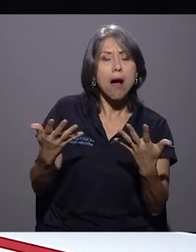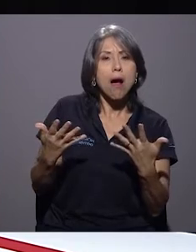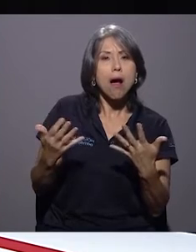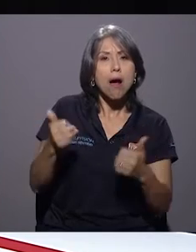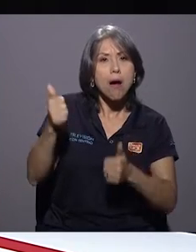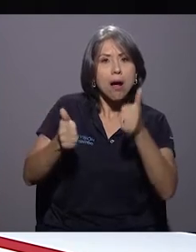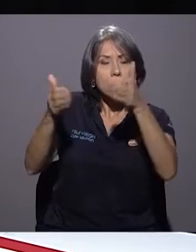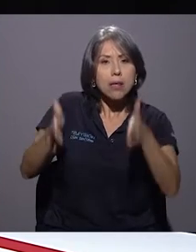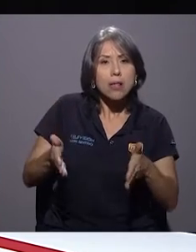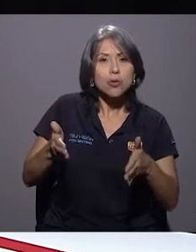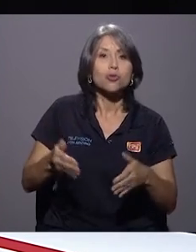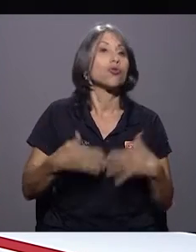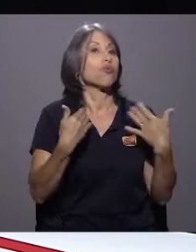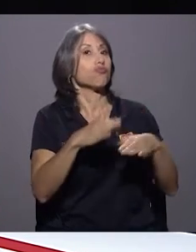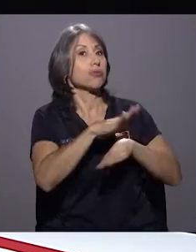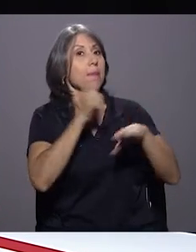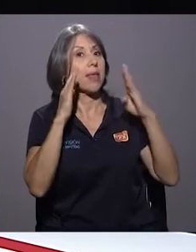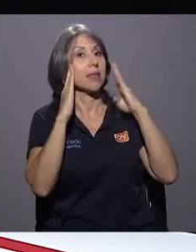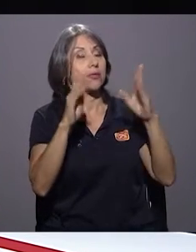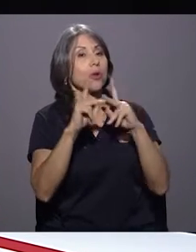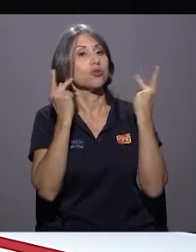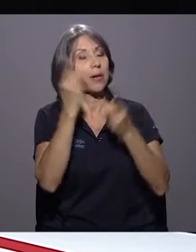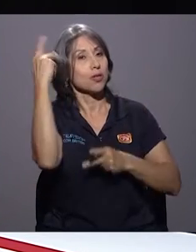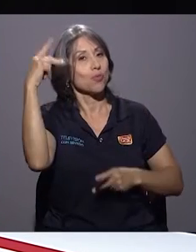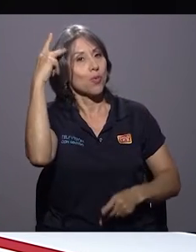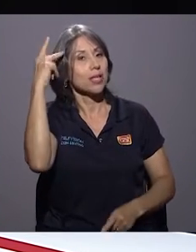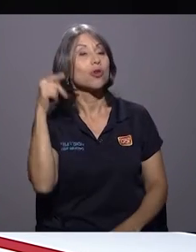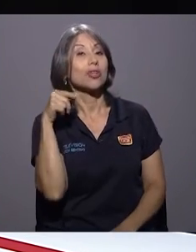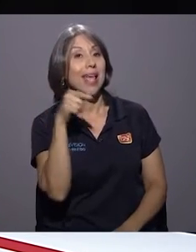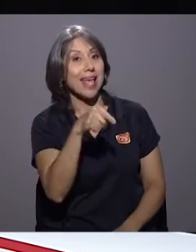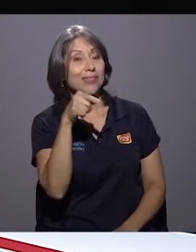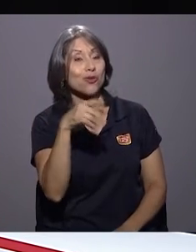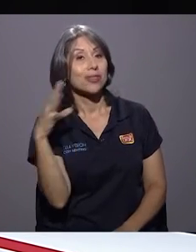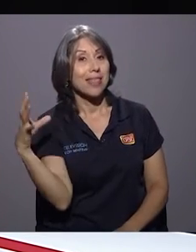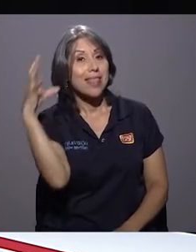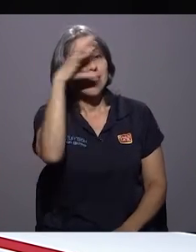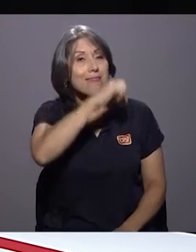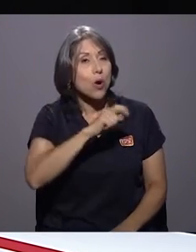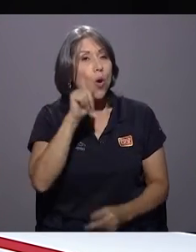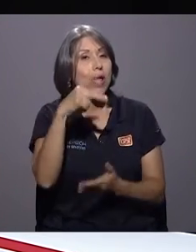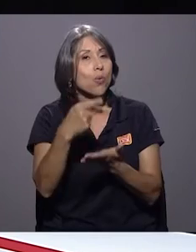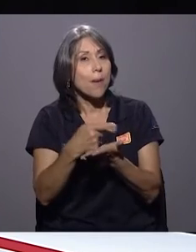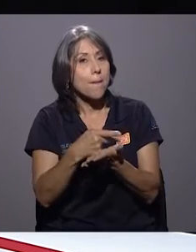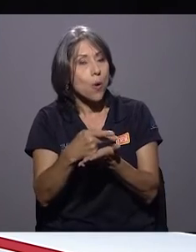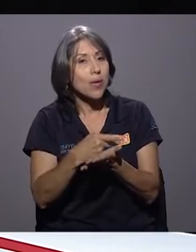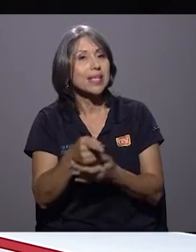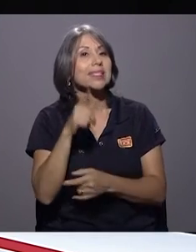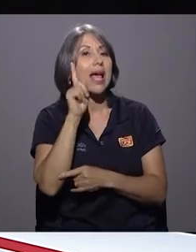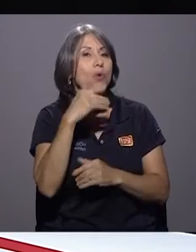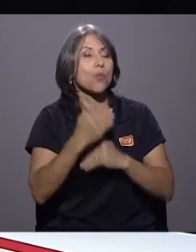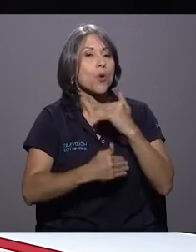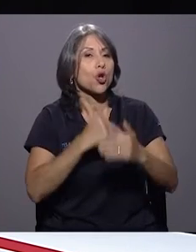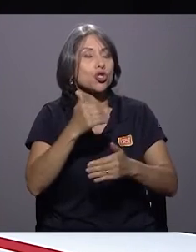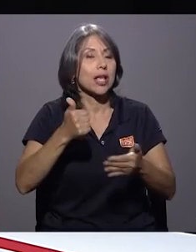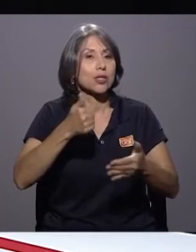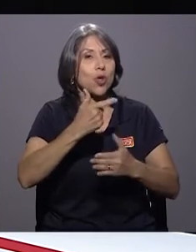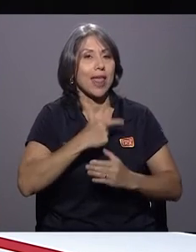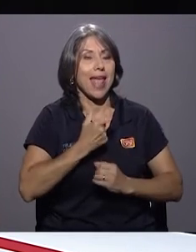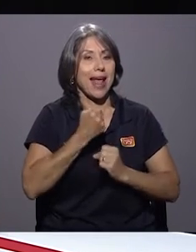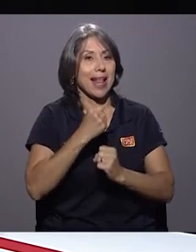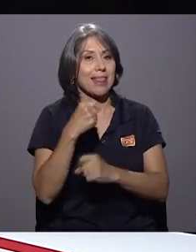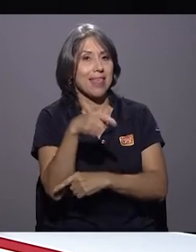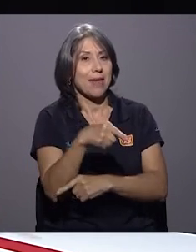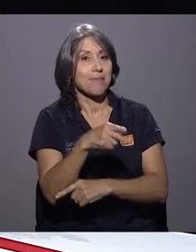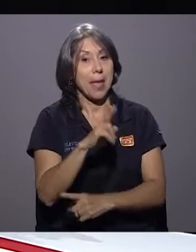políticos porque casualmente eso se identificó en una de las provincias y en uno de esos procesos de alcaldía donde